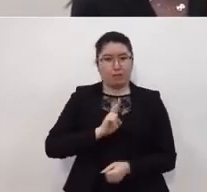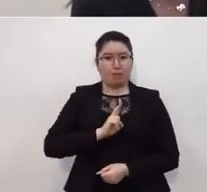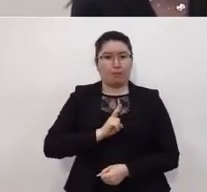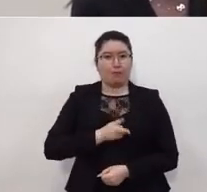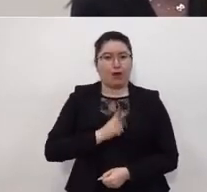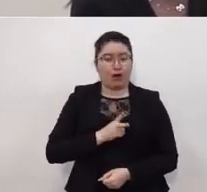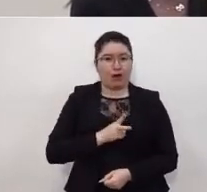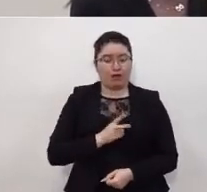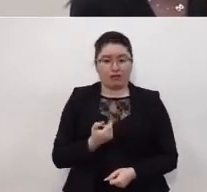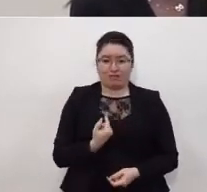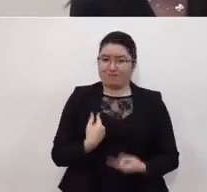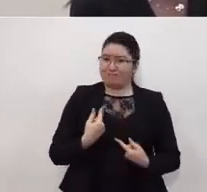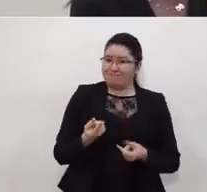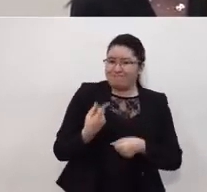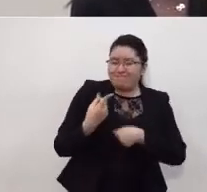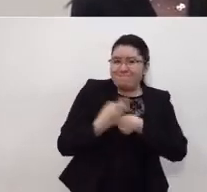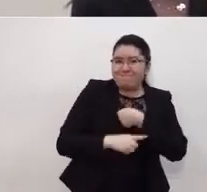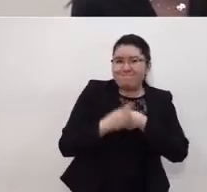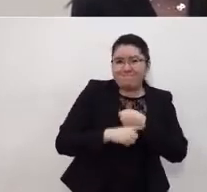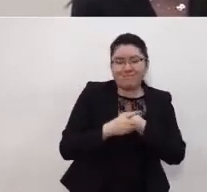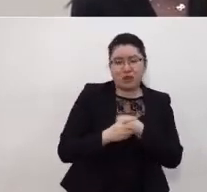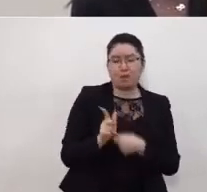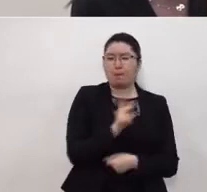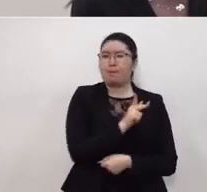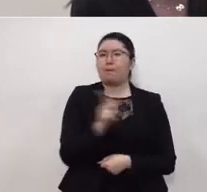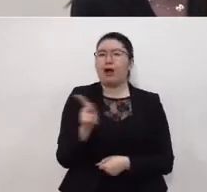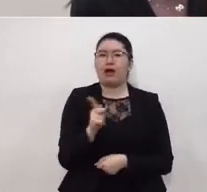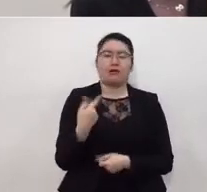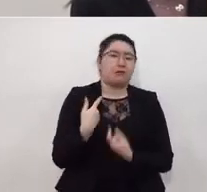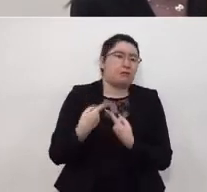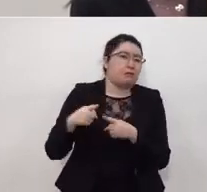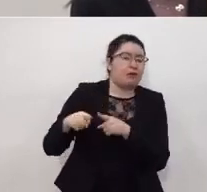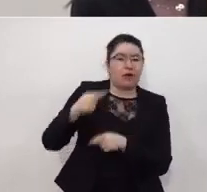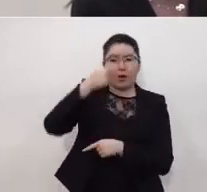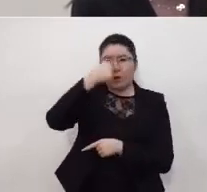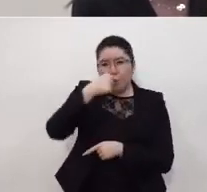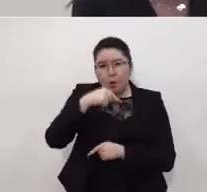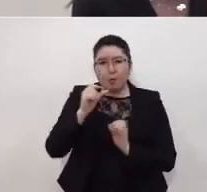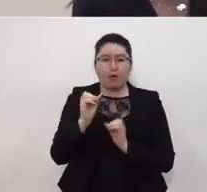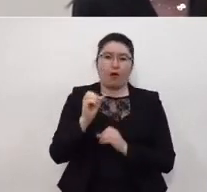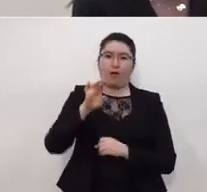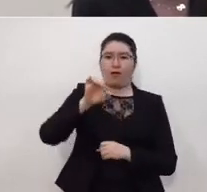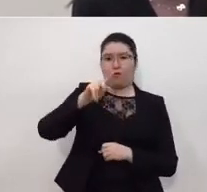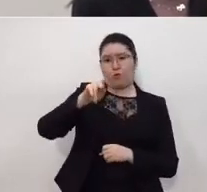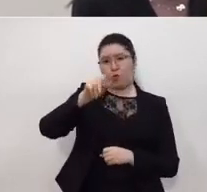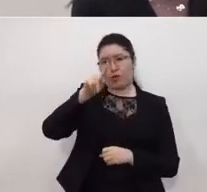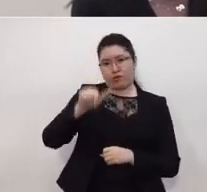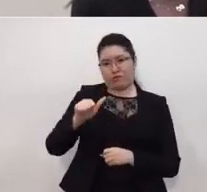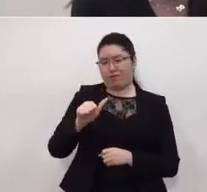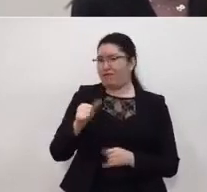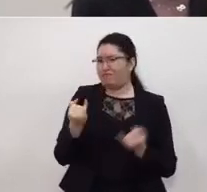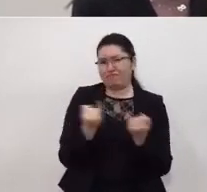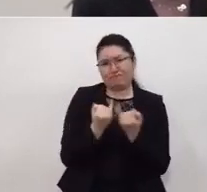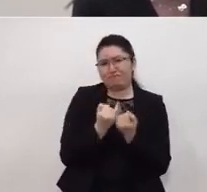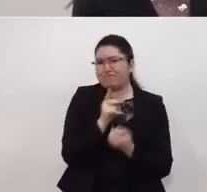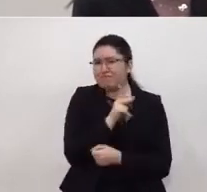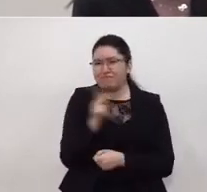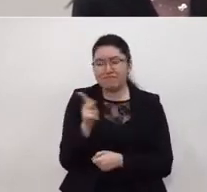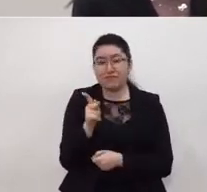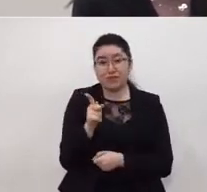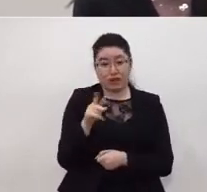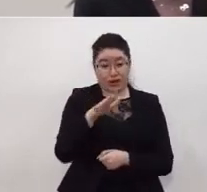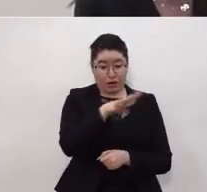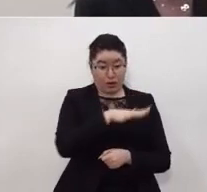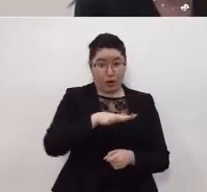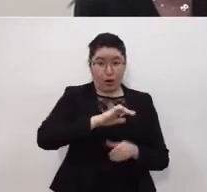causa daños muy semejantes a otros virus respiratorios, especialmente el virus de la influenza, era muy esperable en que en